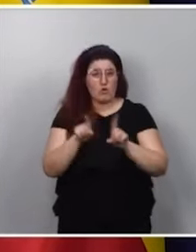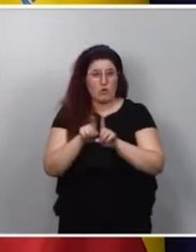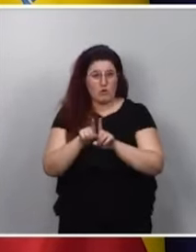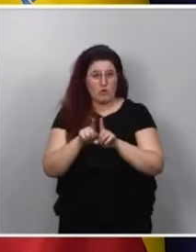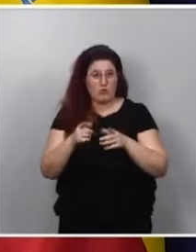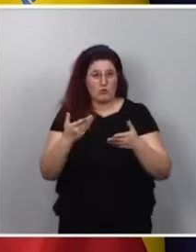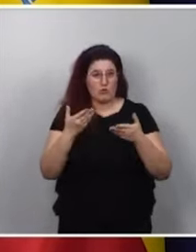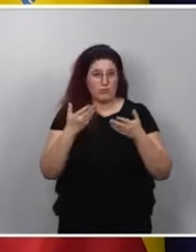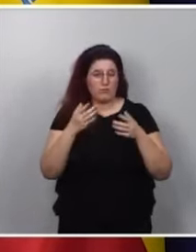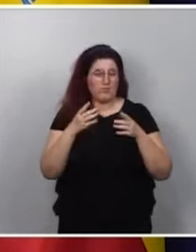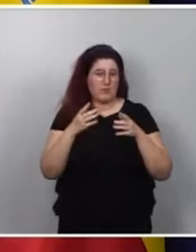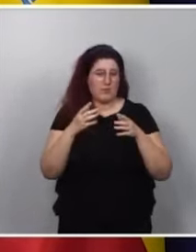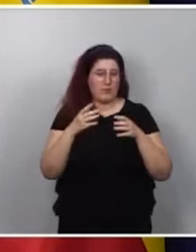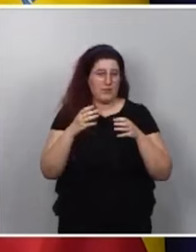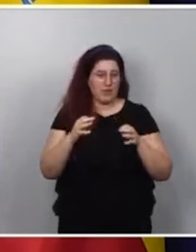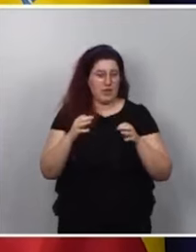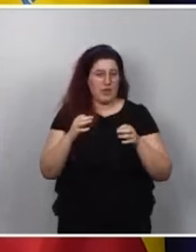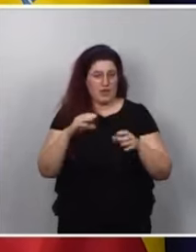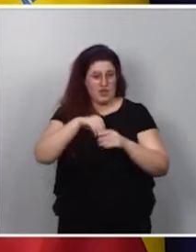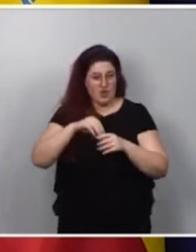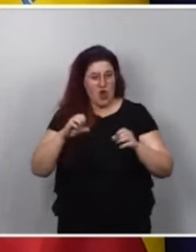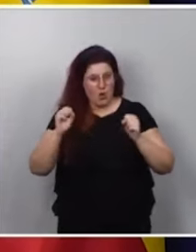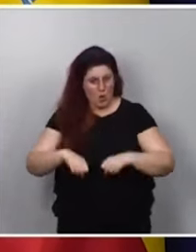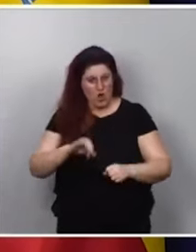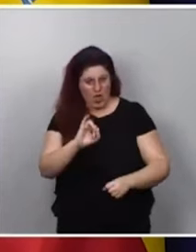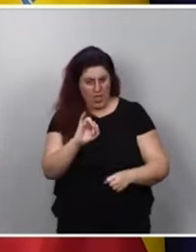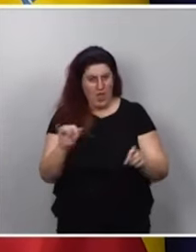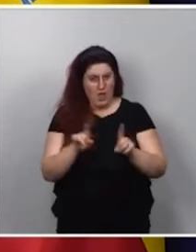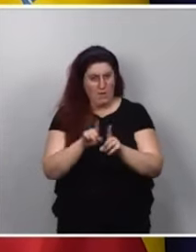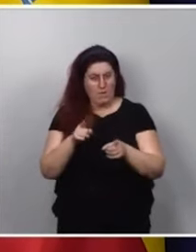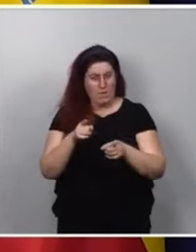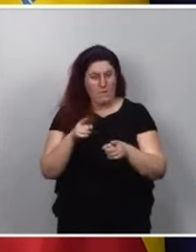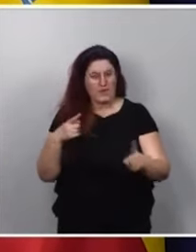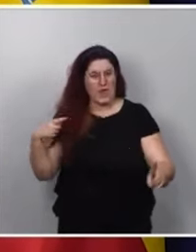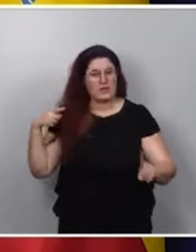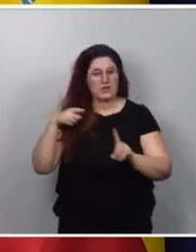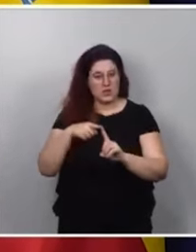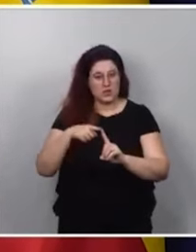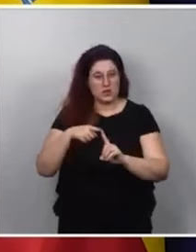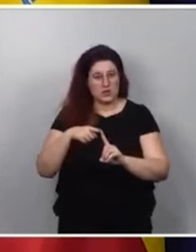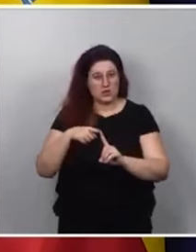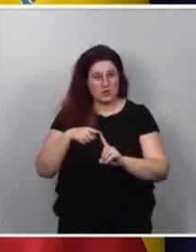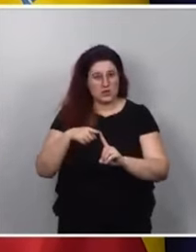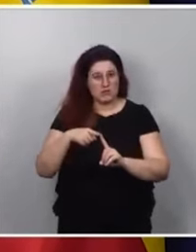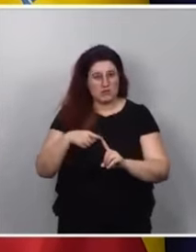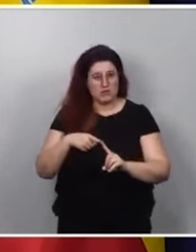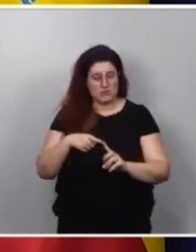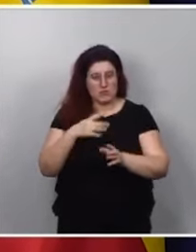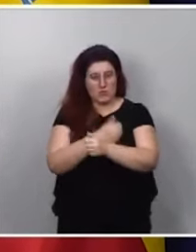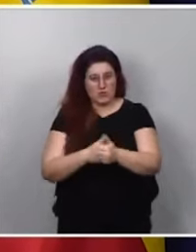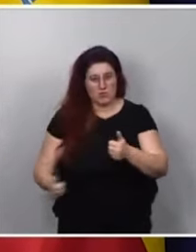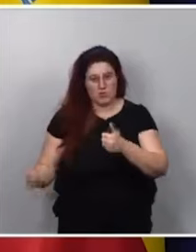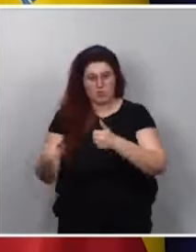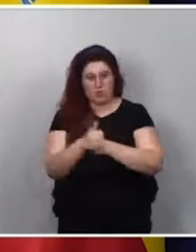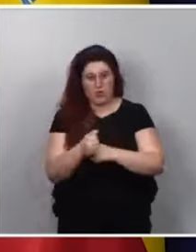consenso en el sector, que es una definición que va a marcar el destino que prioritariamente el